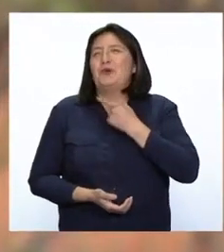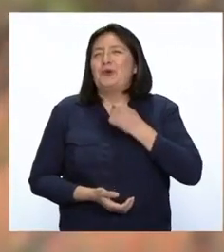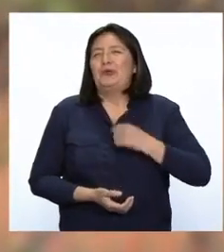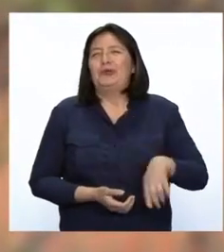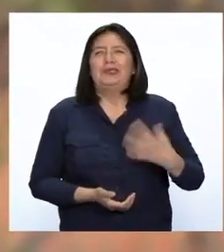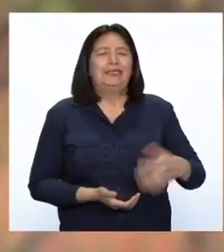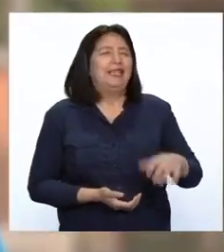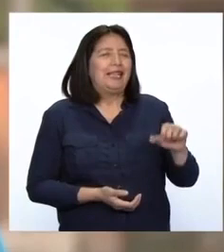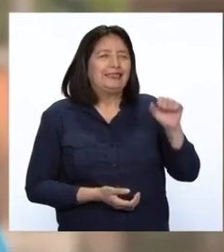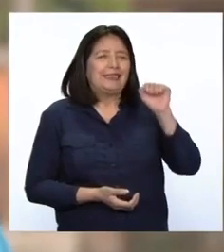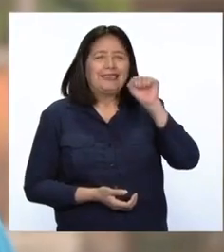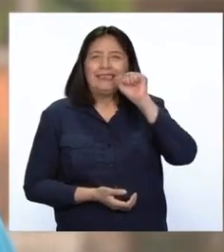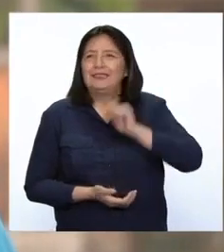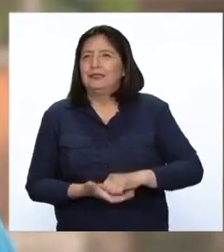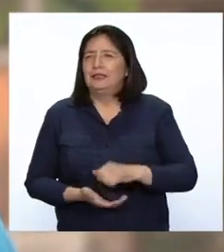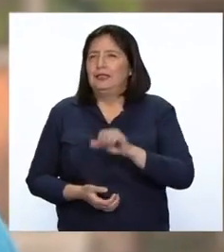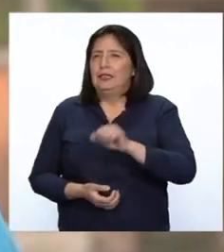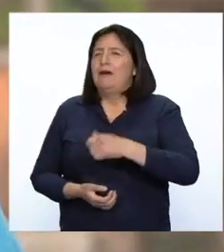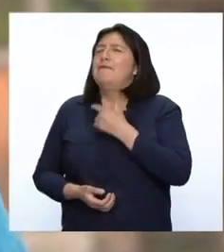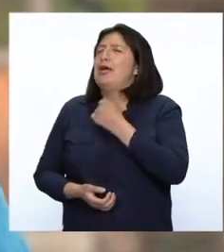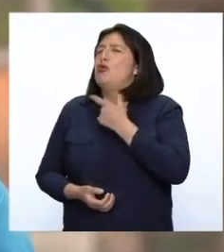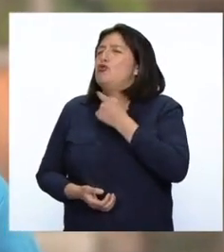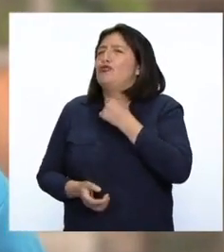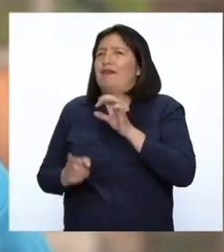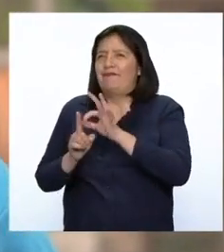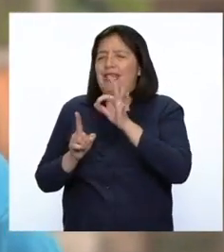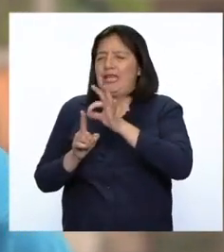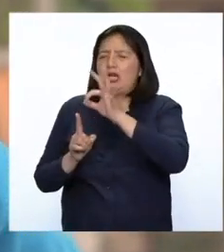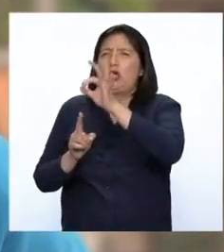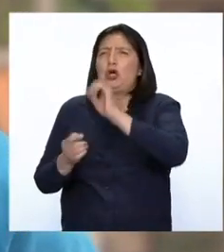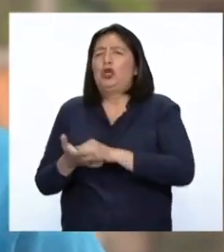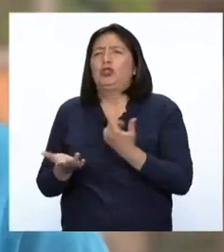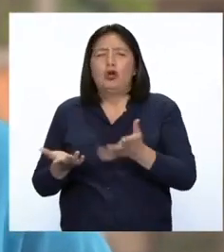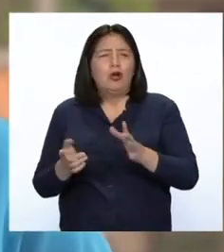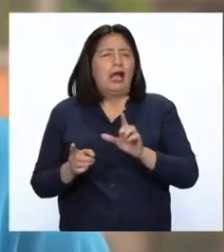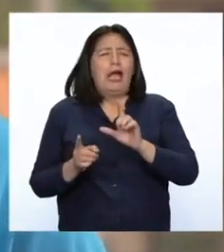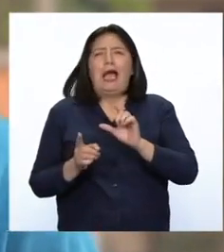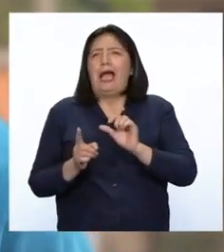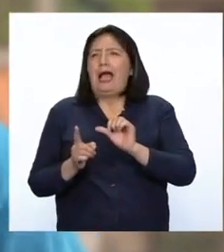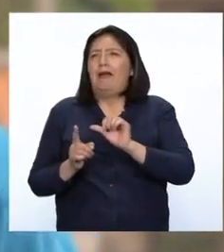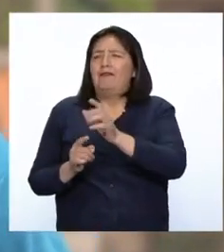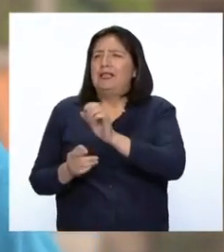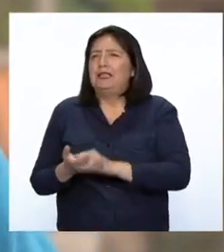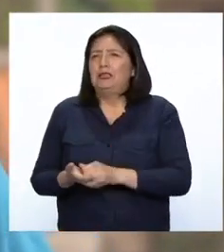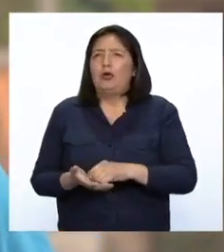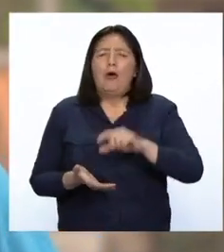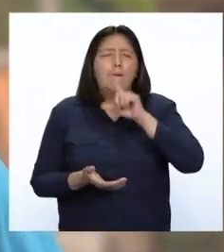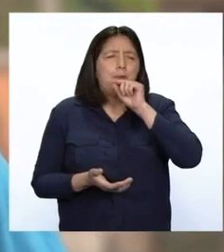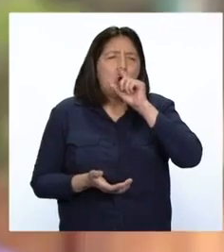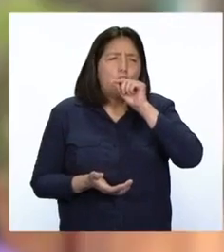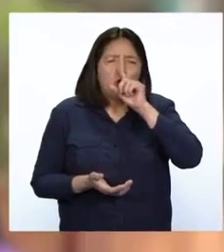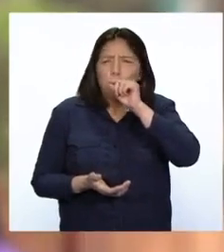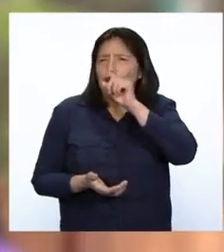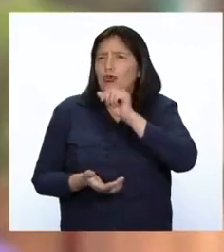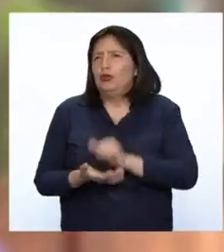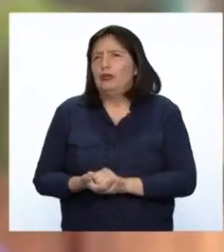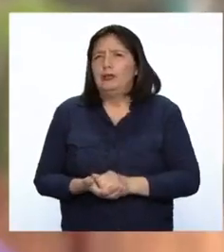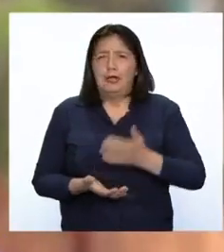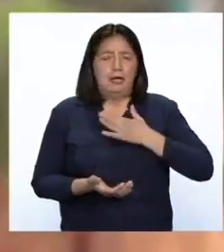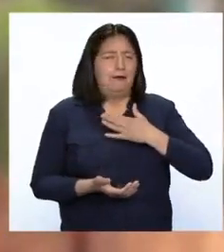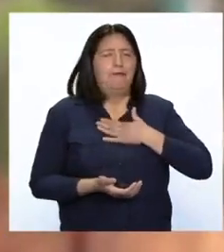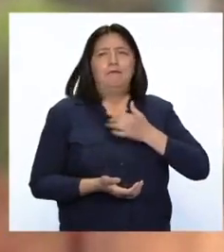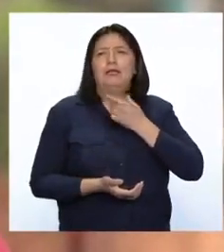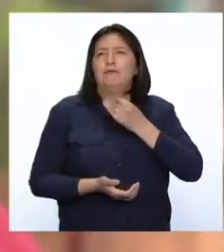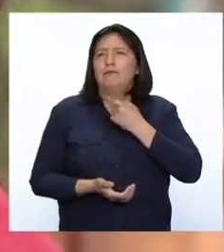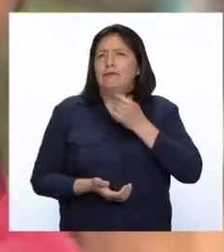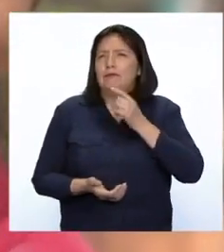zanahoria. Me gusta el frijol con abejas, con pollo. A mí me